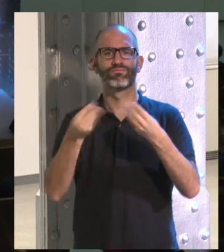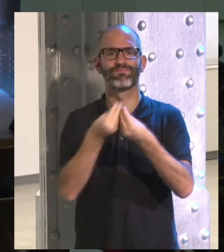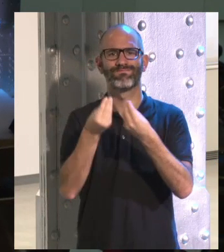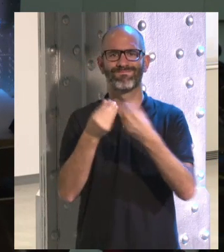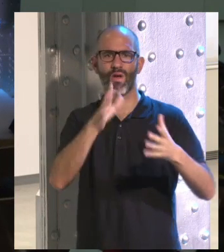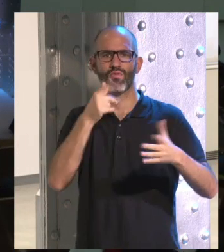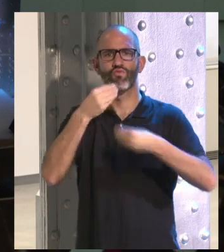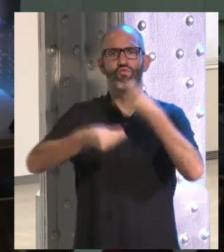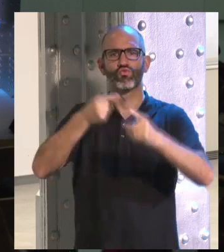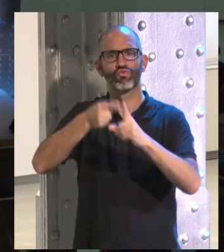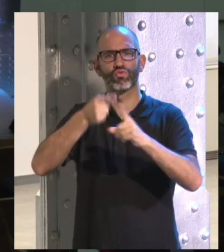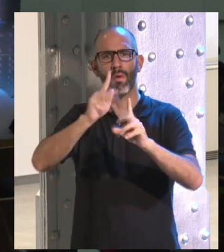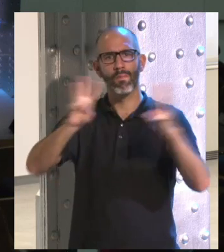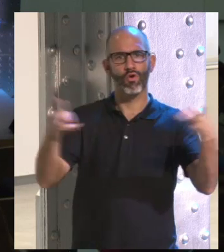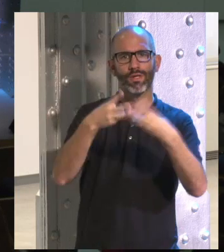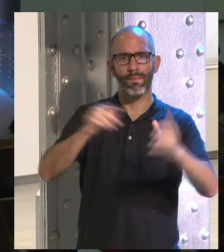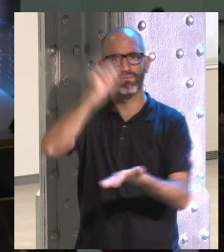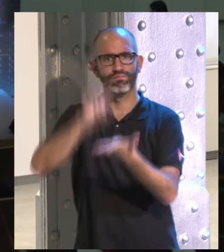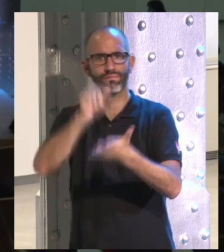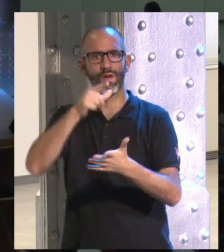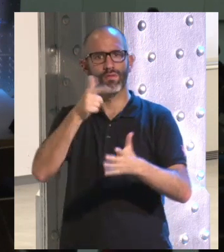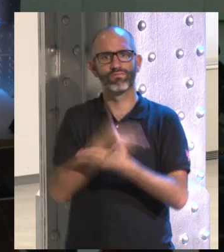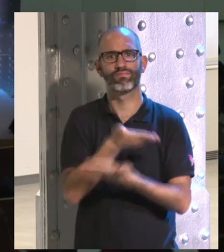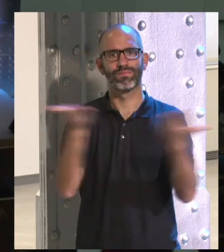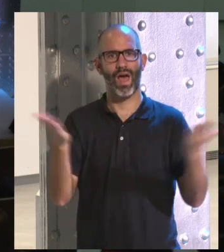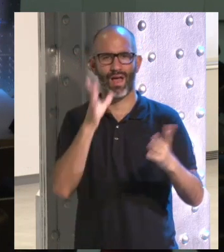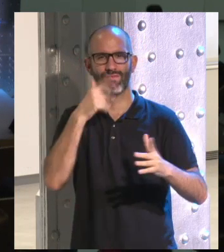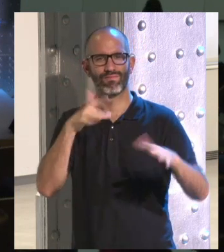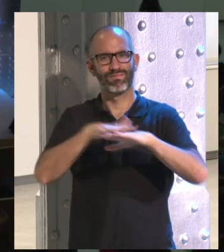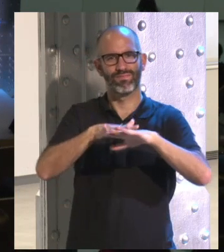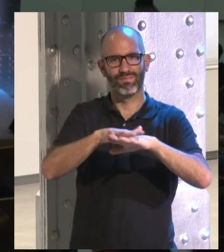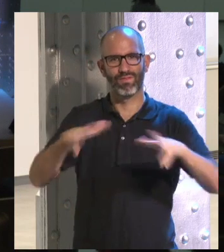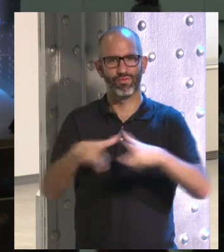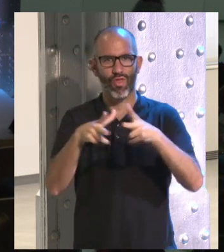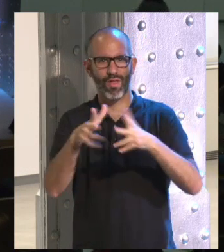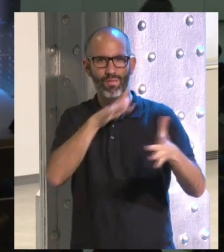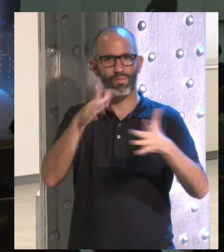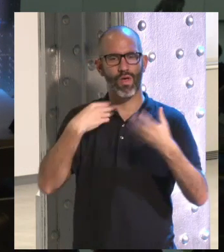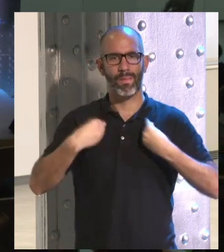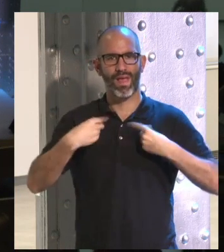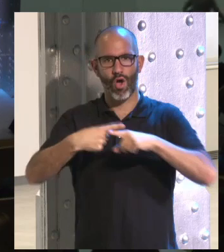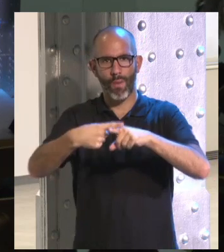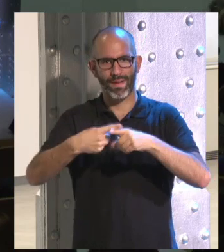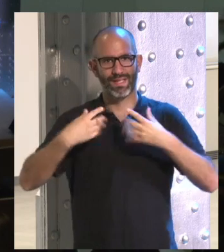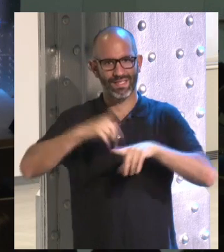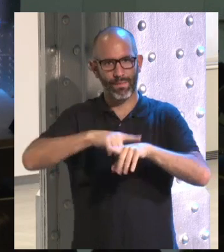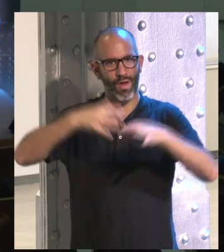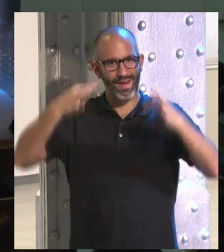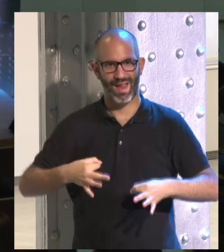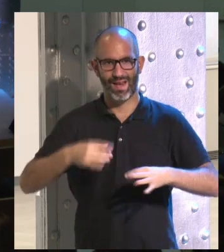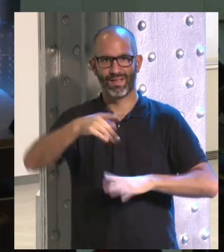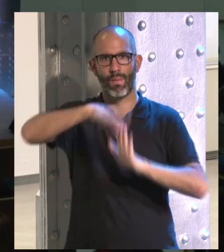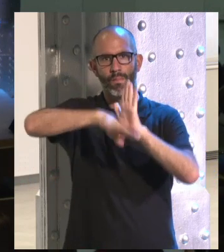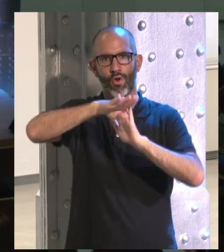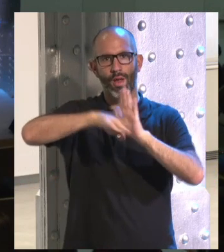y cómo la hiperconectividad y la inmediatez que estas ofrecen permiten compartir la vida en tiempo real. Este acto lo enmarcamos en el